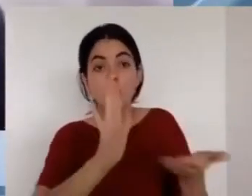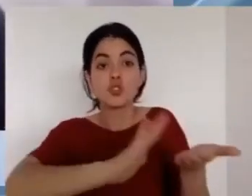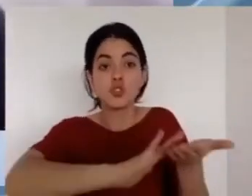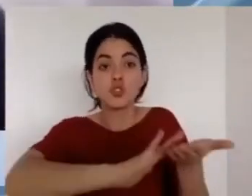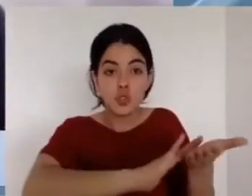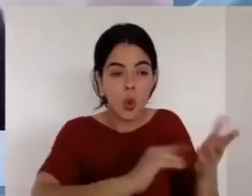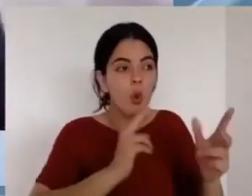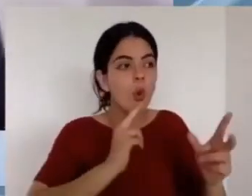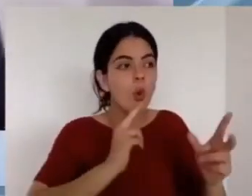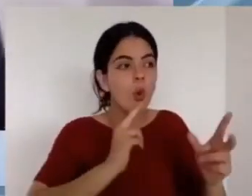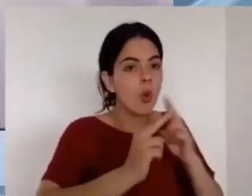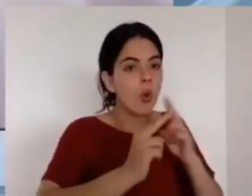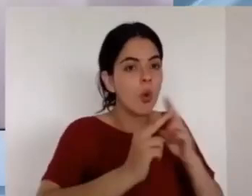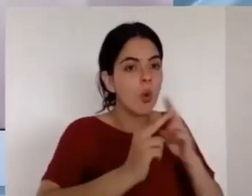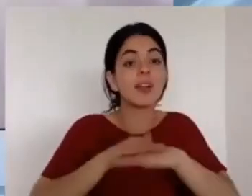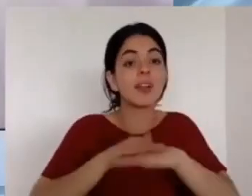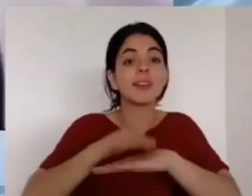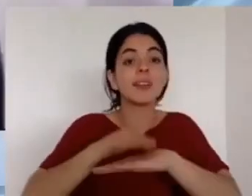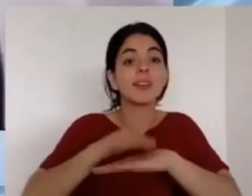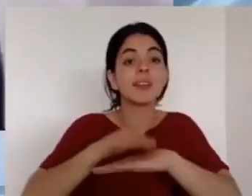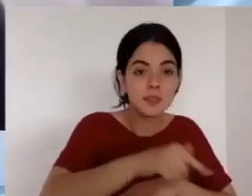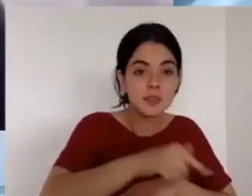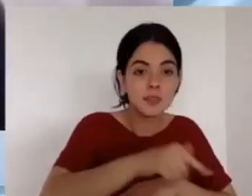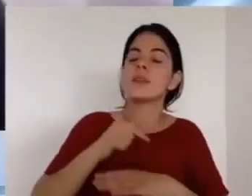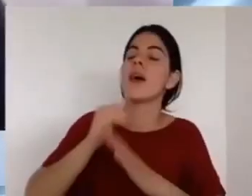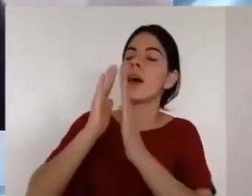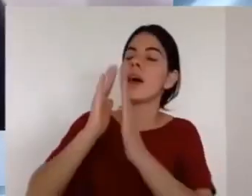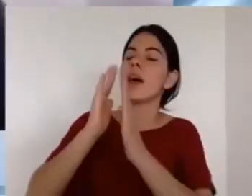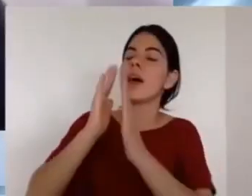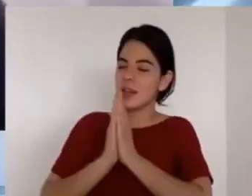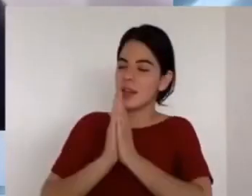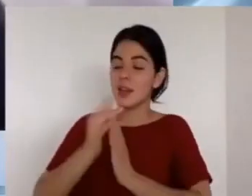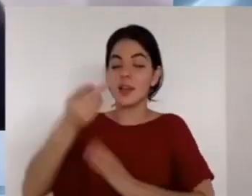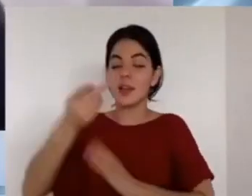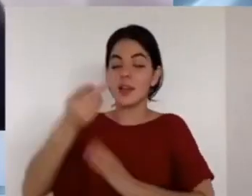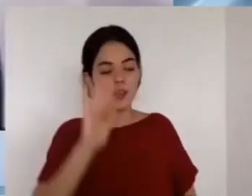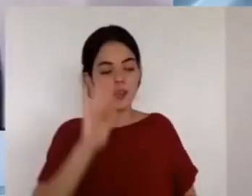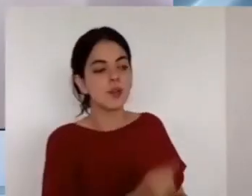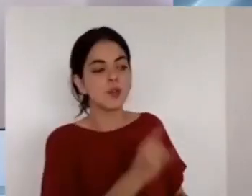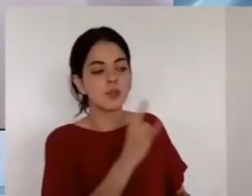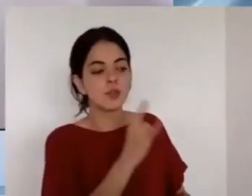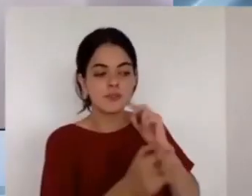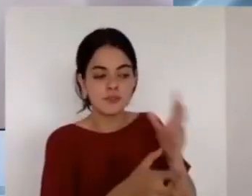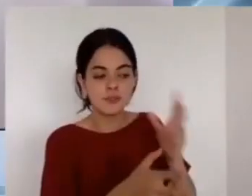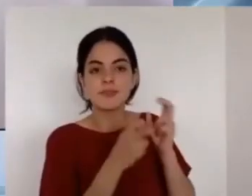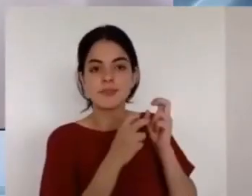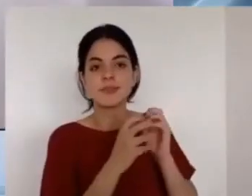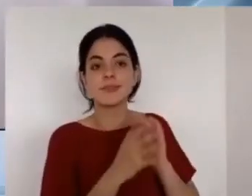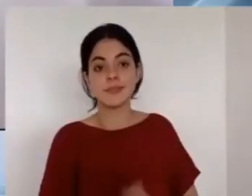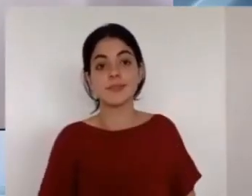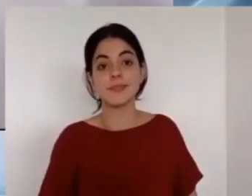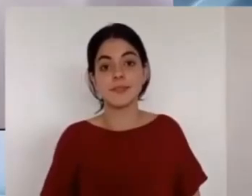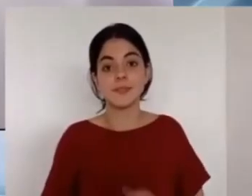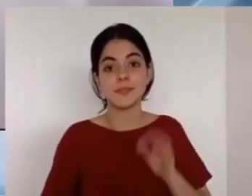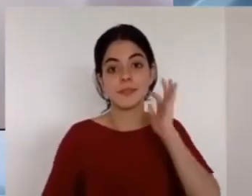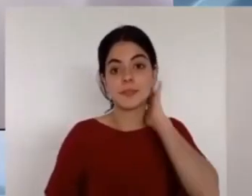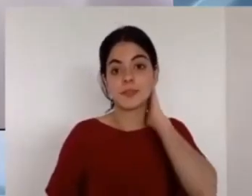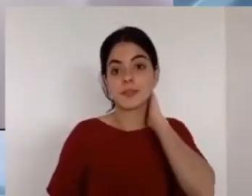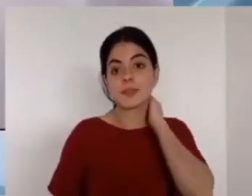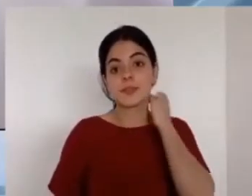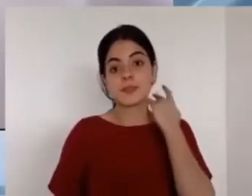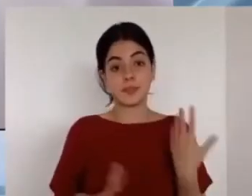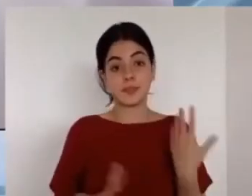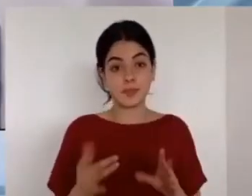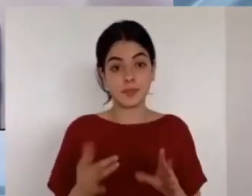comunión con los demás la tercera es la comunión con nosotros mismos están tan entrelazadas